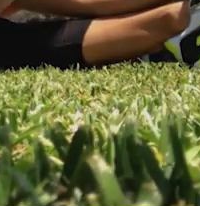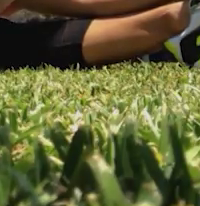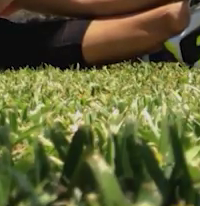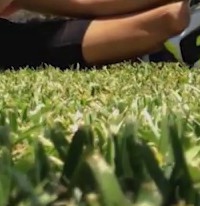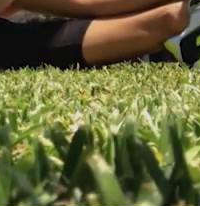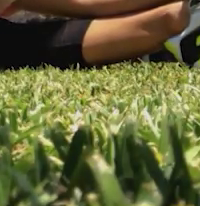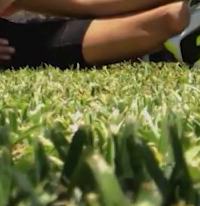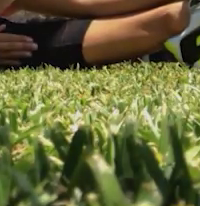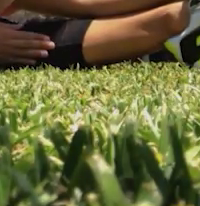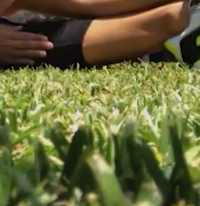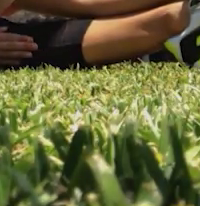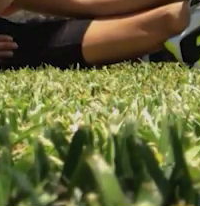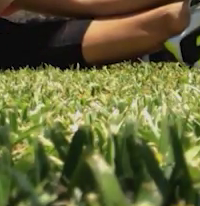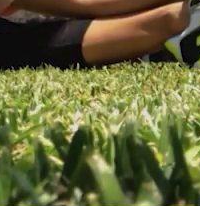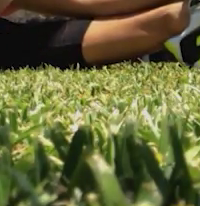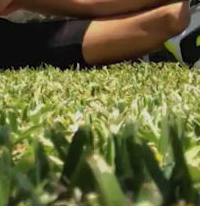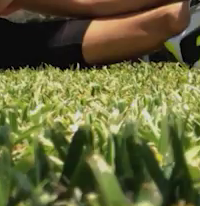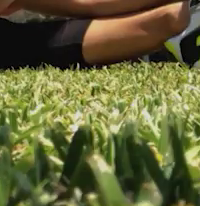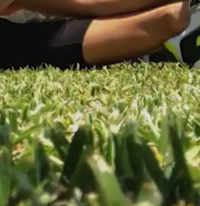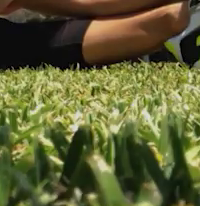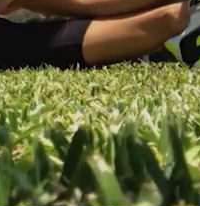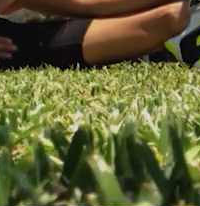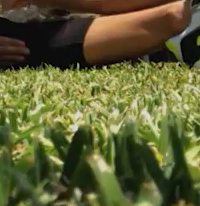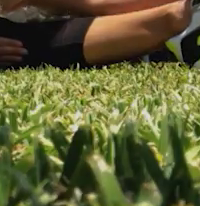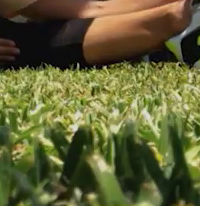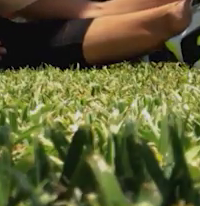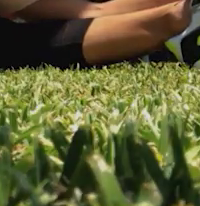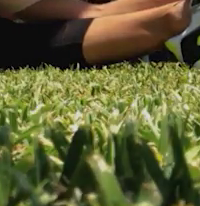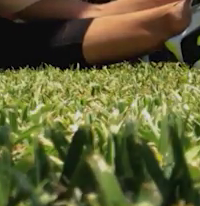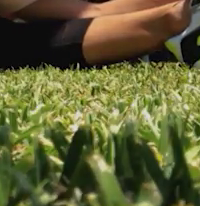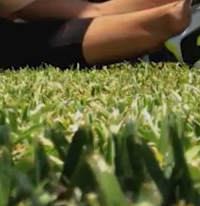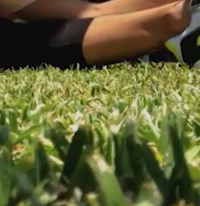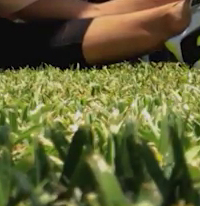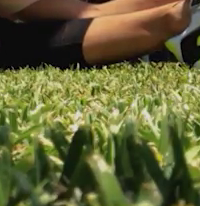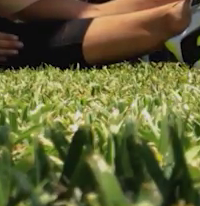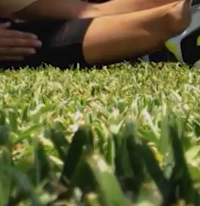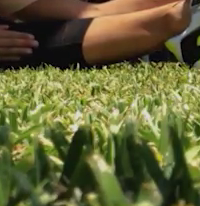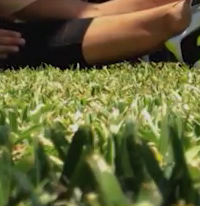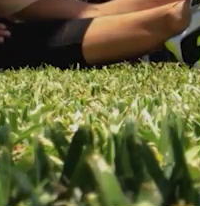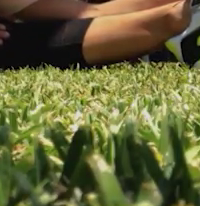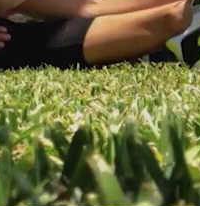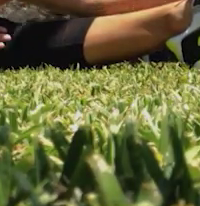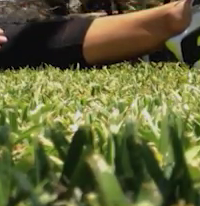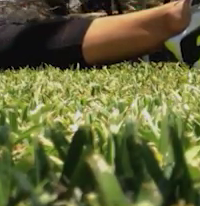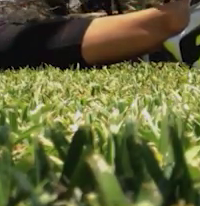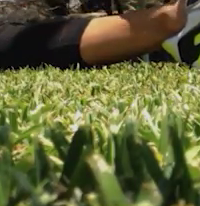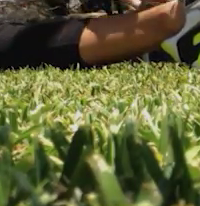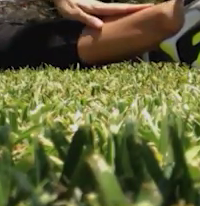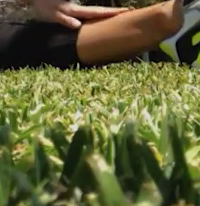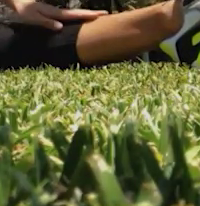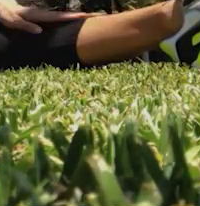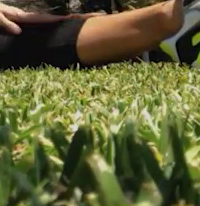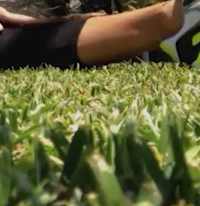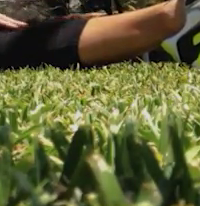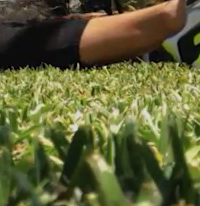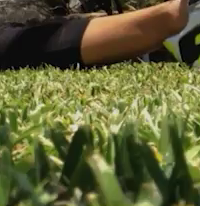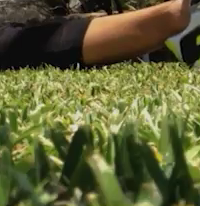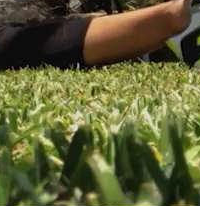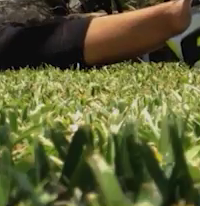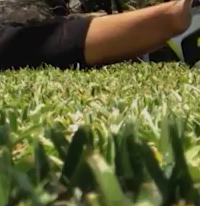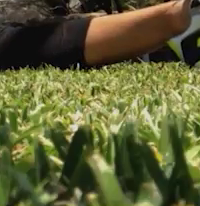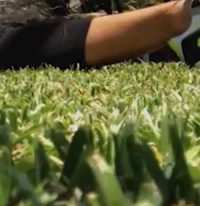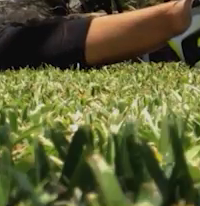duele un poquito del estiramiento, pero cuando se levanten se van a sentir súper bien. Vamos hacia el otro lado.